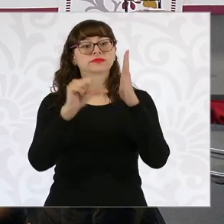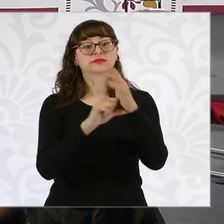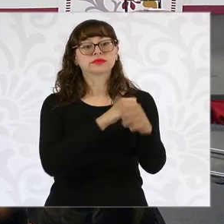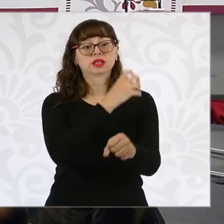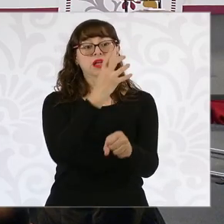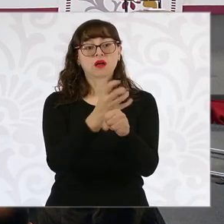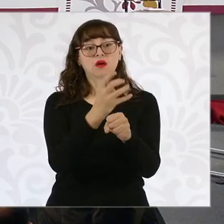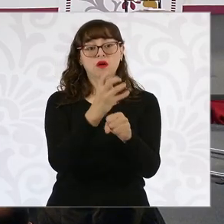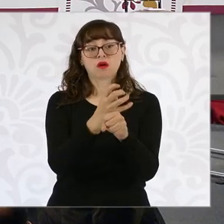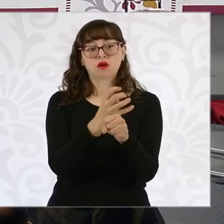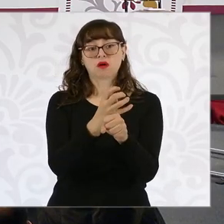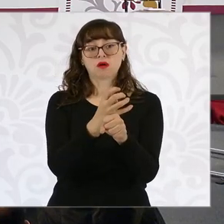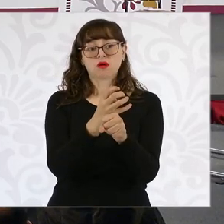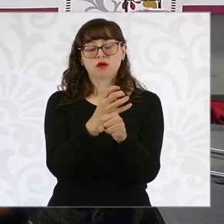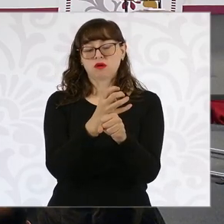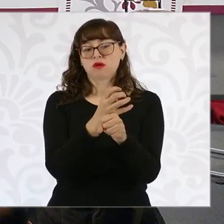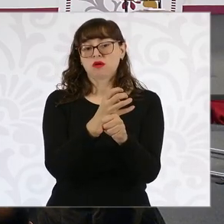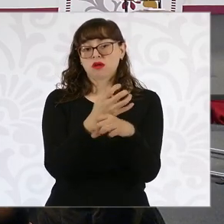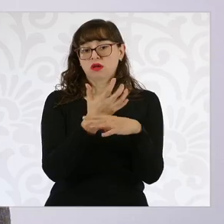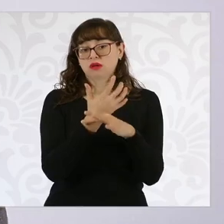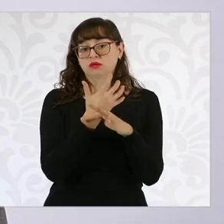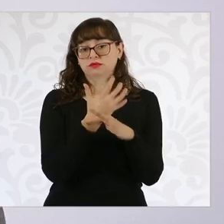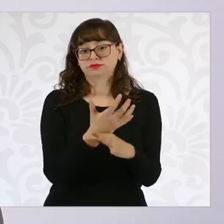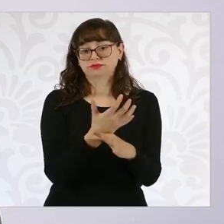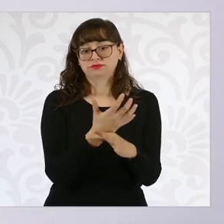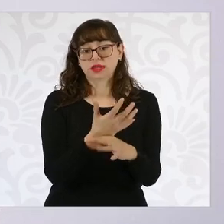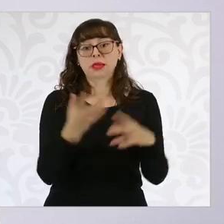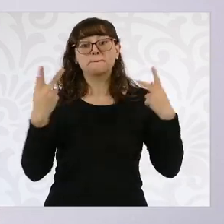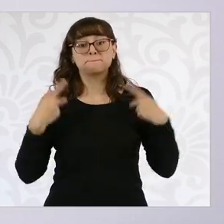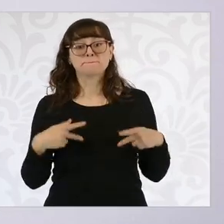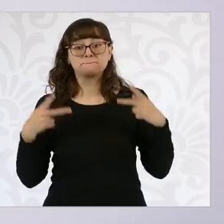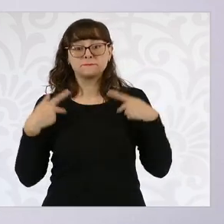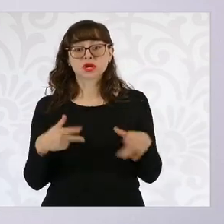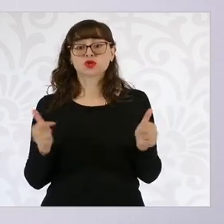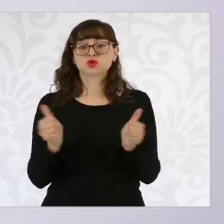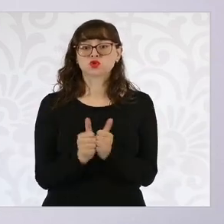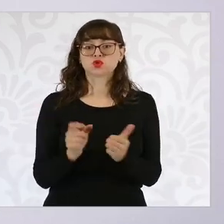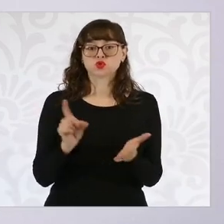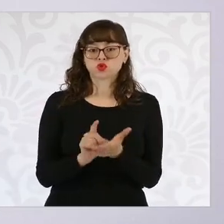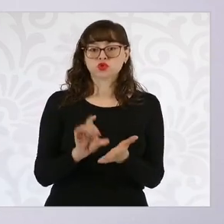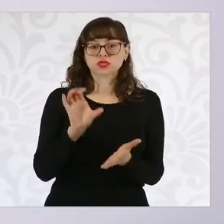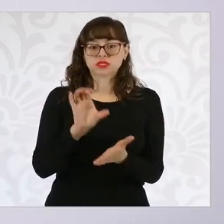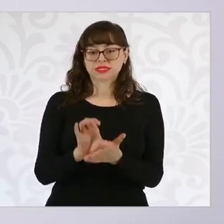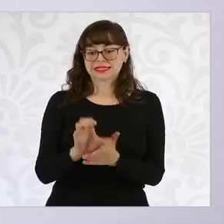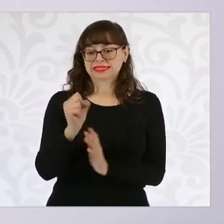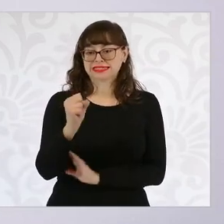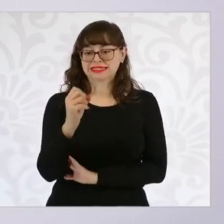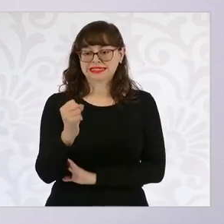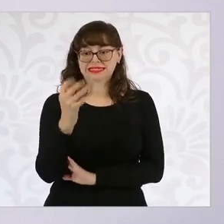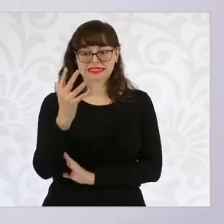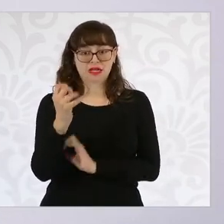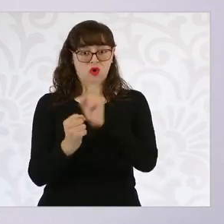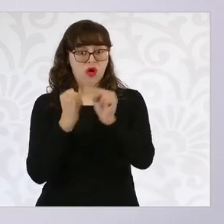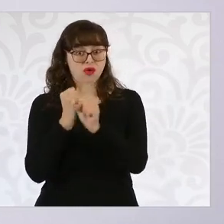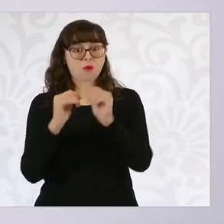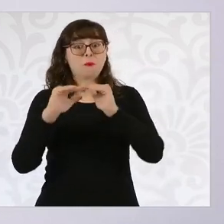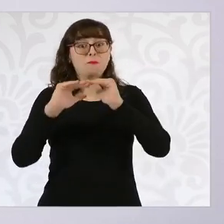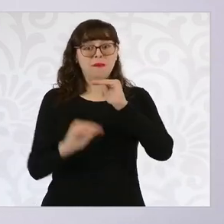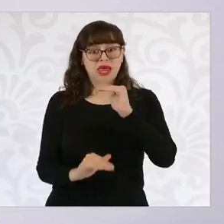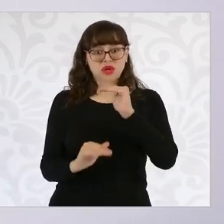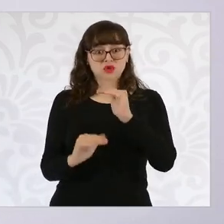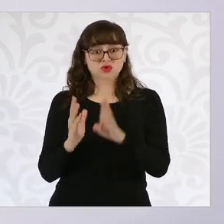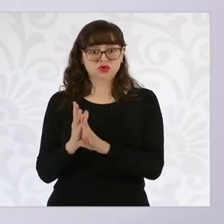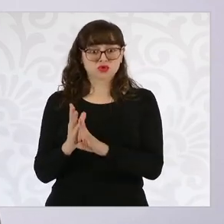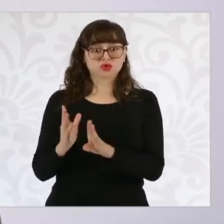plantea que las personas con discapacidad menores de 65 años recibirán